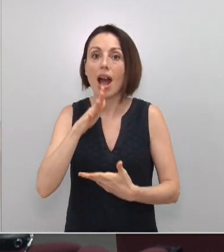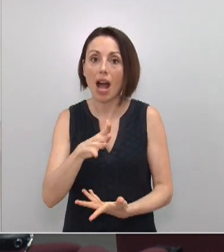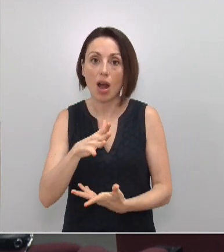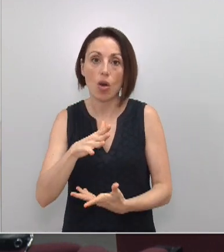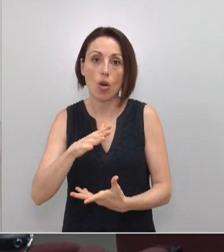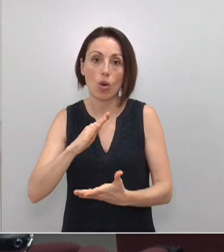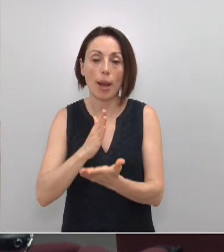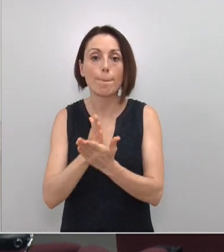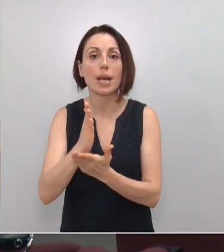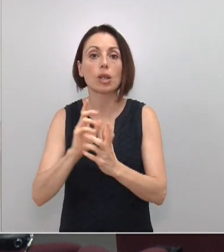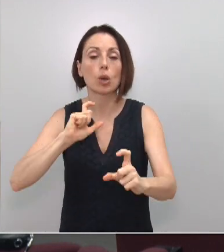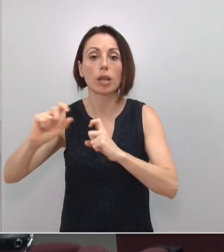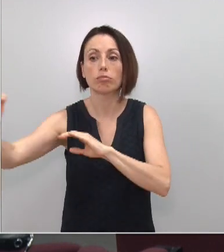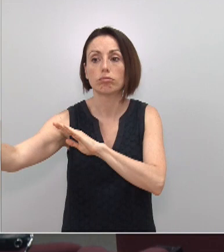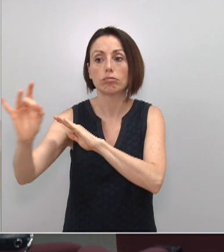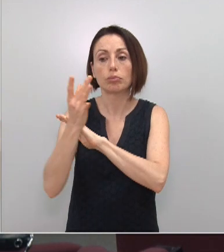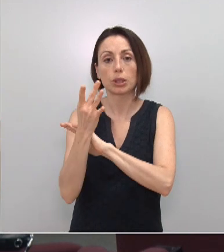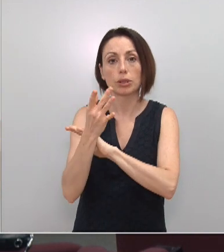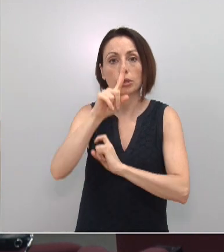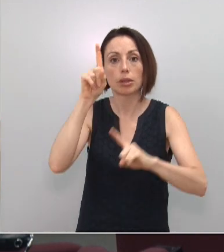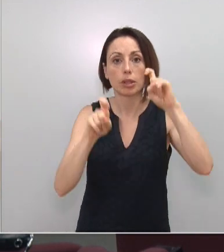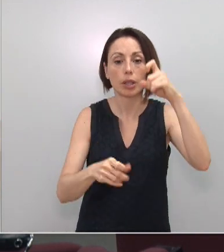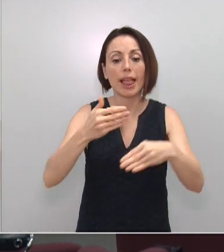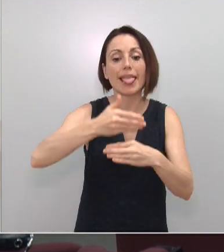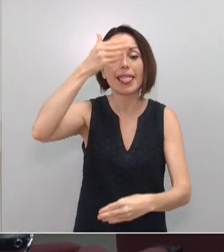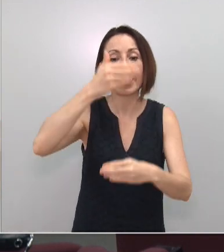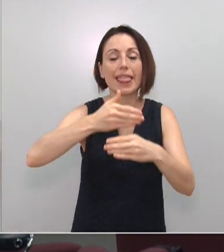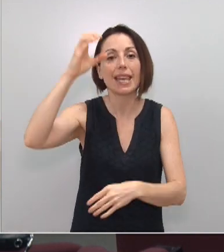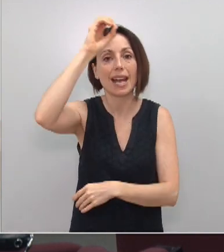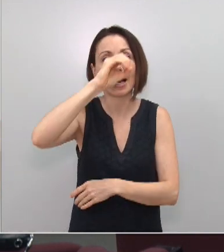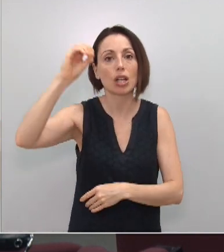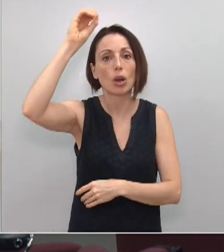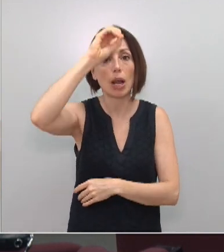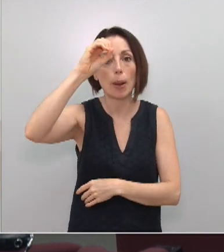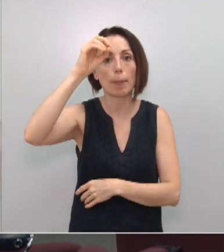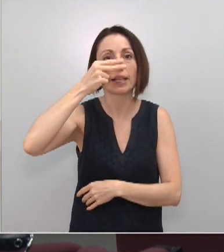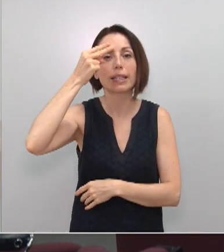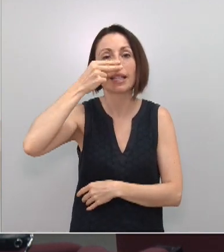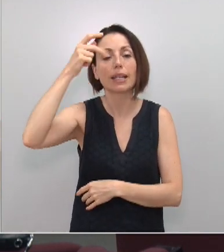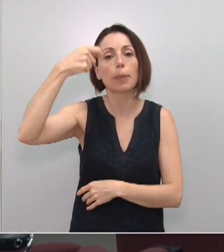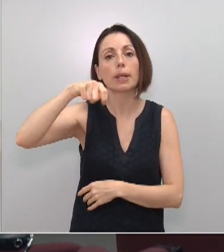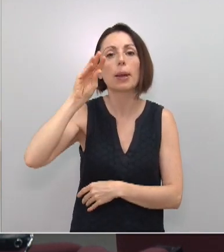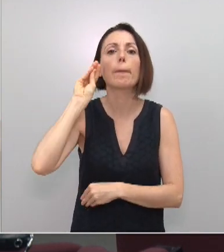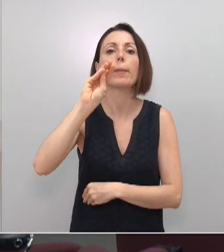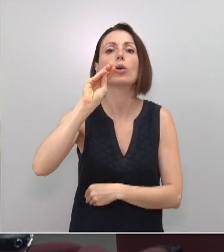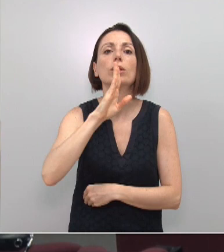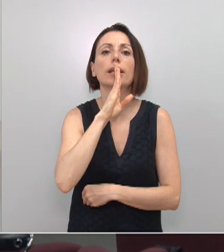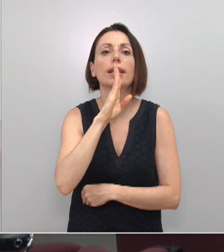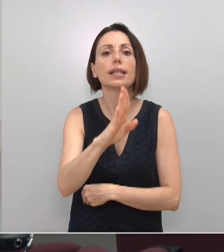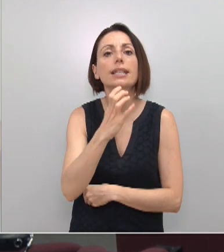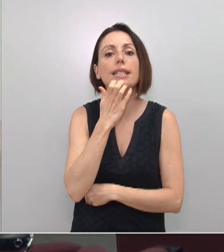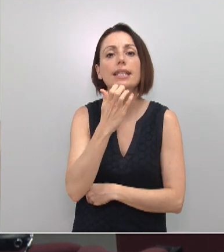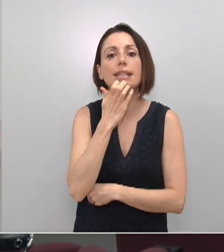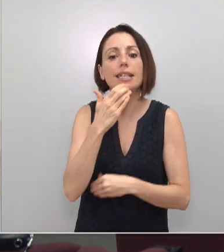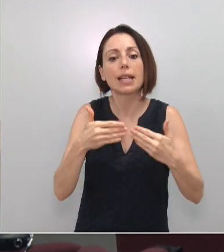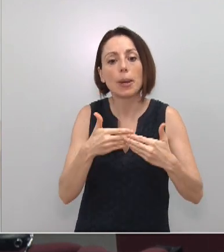diferentes medios de comunicación. En primer lugar, el diario La Opinión se interesa, presidente, le pregunta directamente si teme que